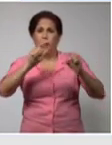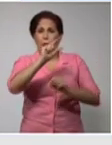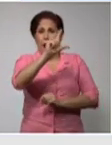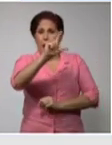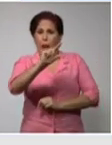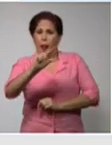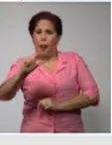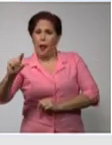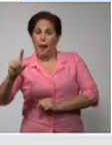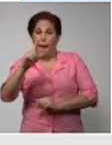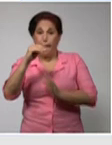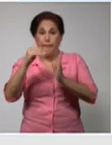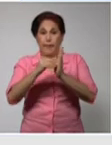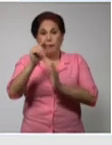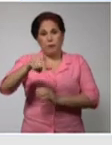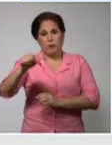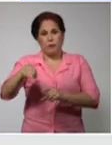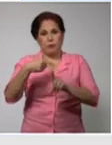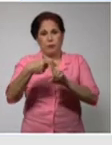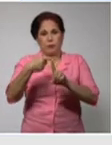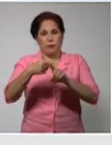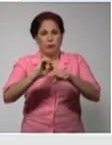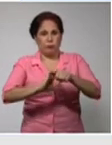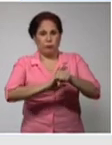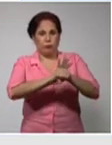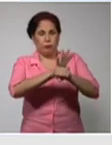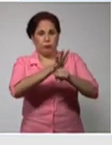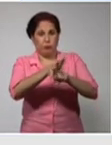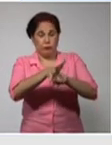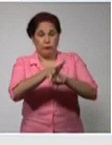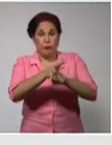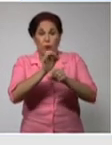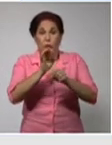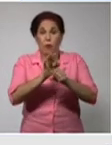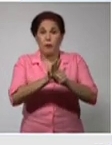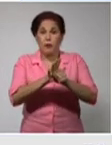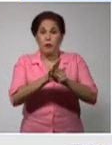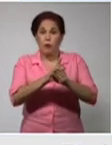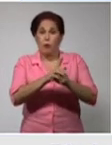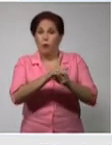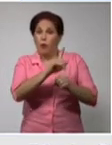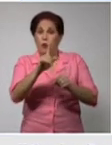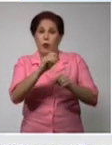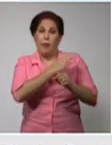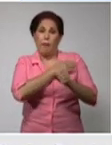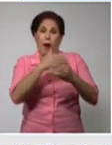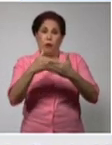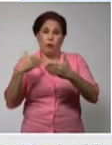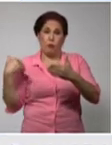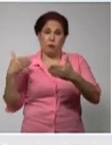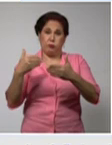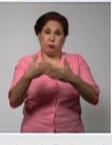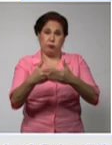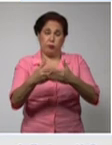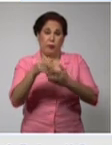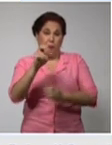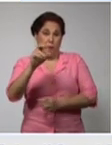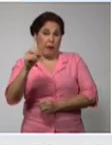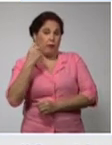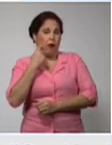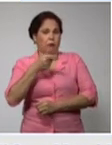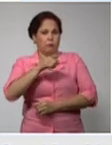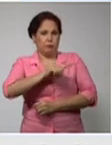más de mil casos positivos a la COVID desde el inicio de la pandemia hasta el día de ayer.